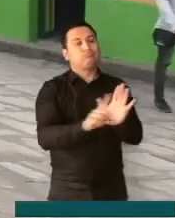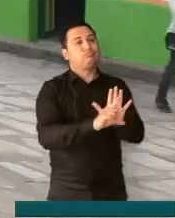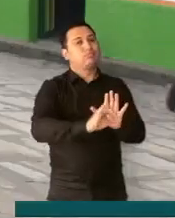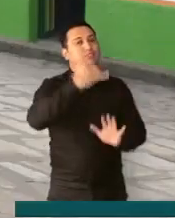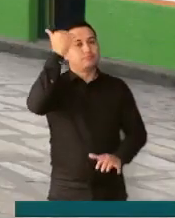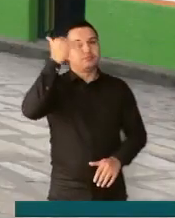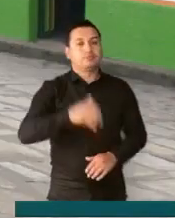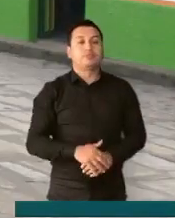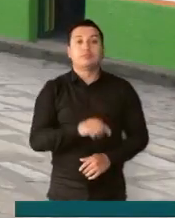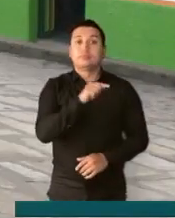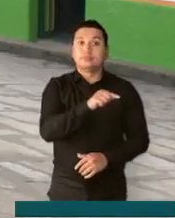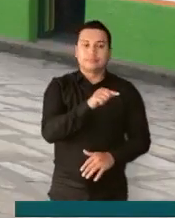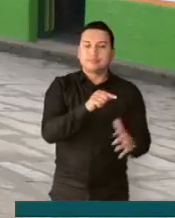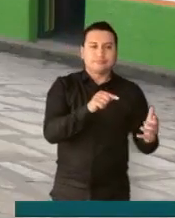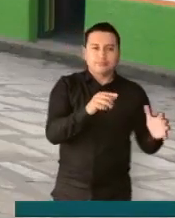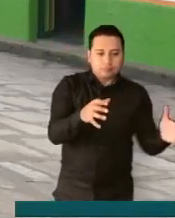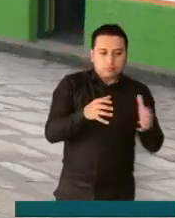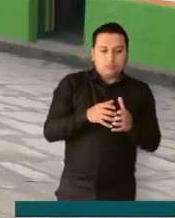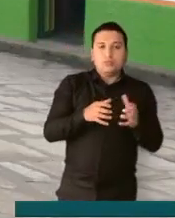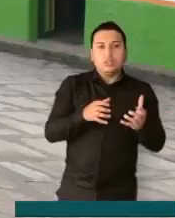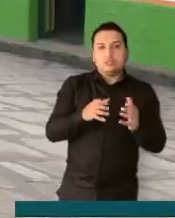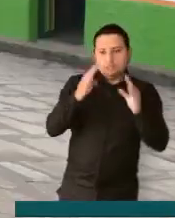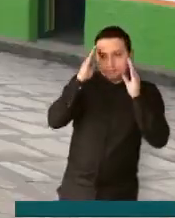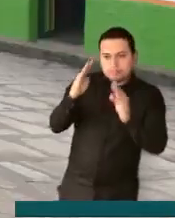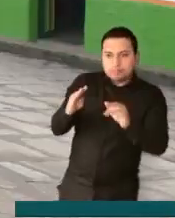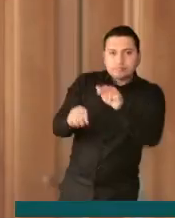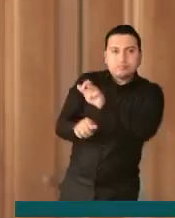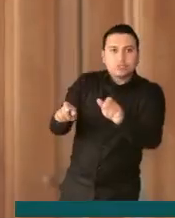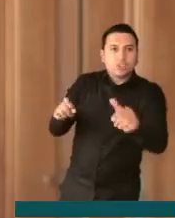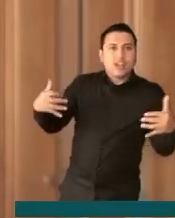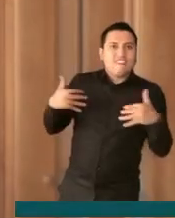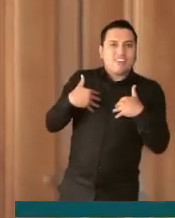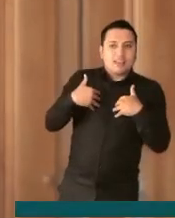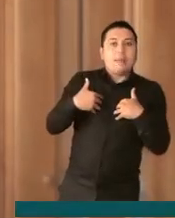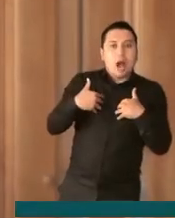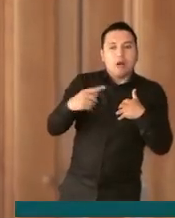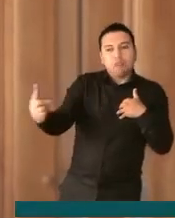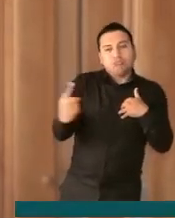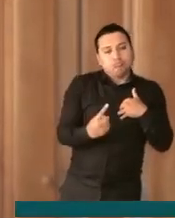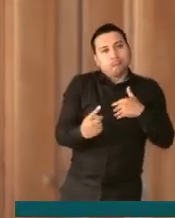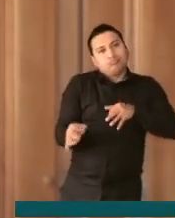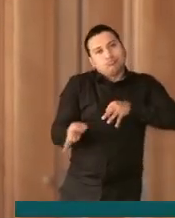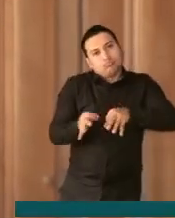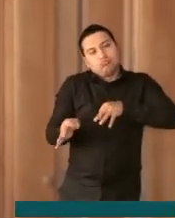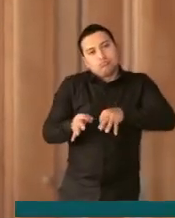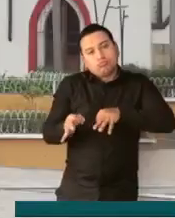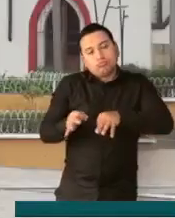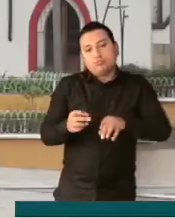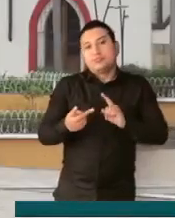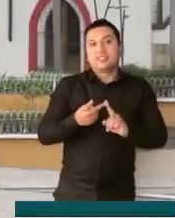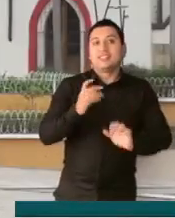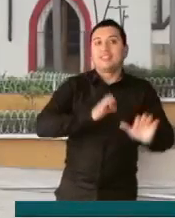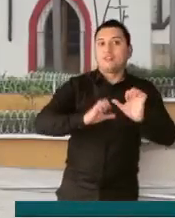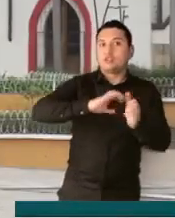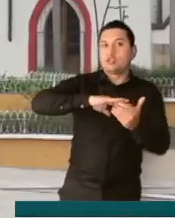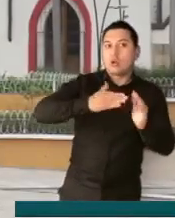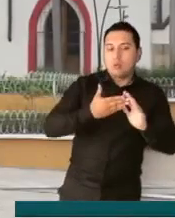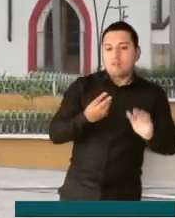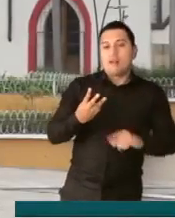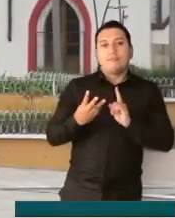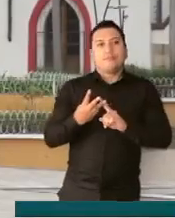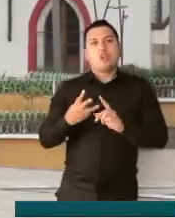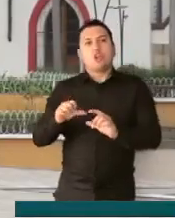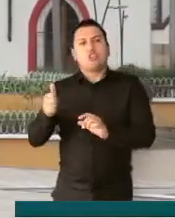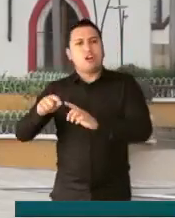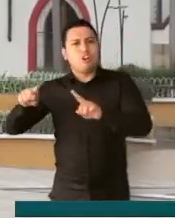La Unidad para la Atención y la Reparación Integral a las Víctimas, la Defensoría del Pueblo, una serie de consultorios jurídicos de las universidades